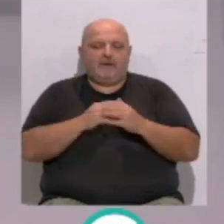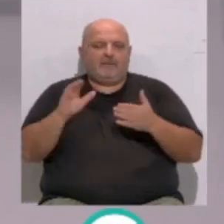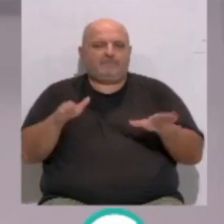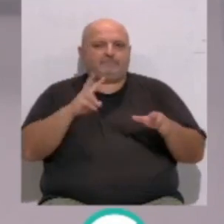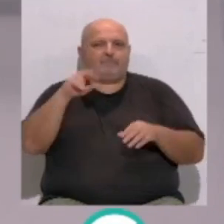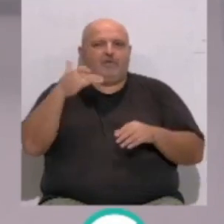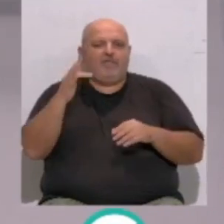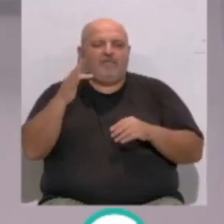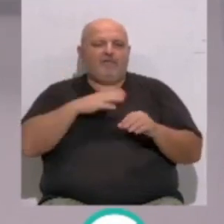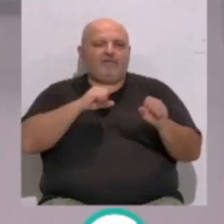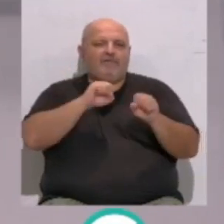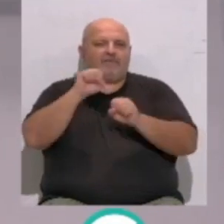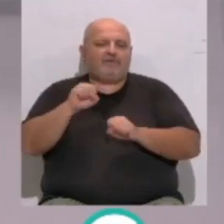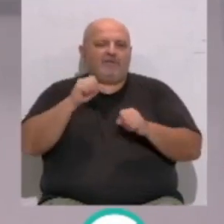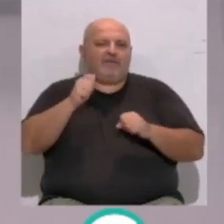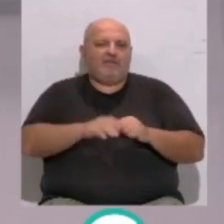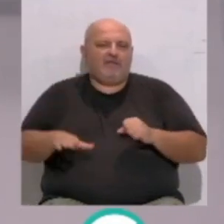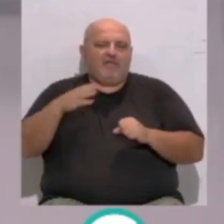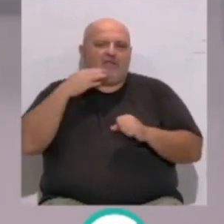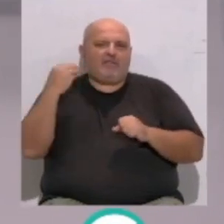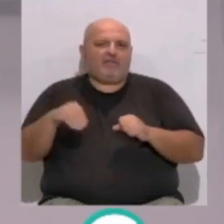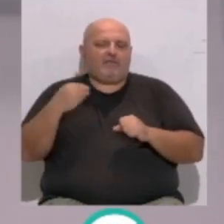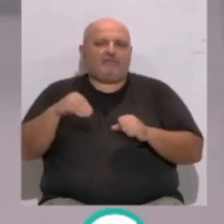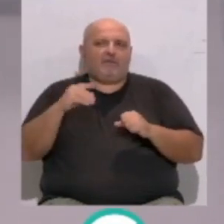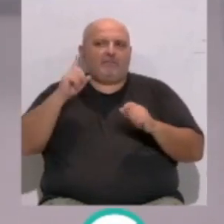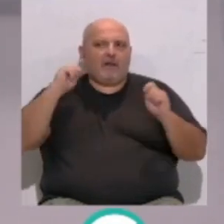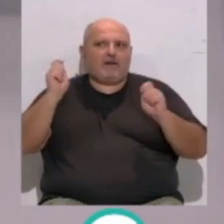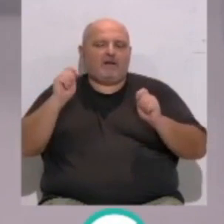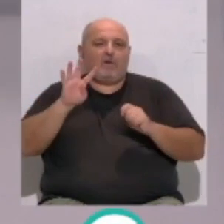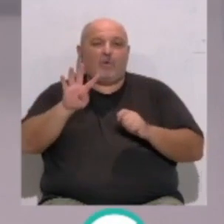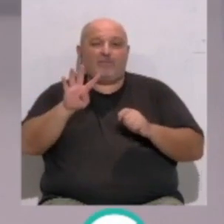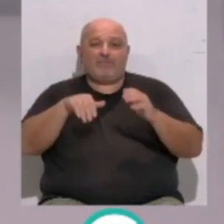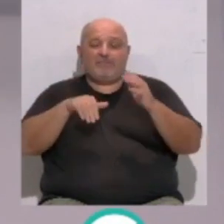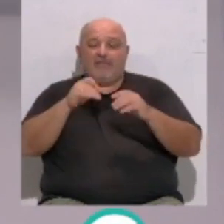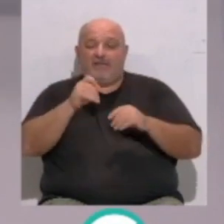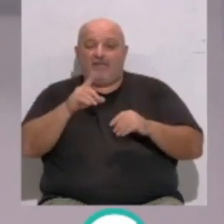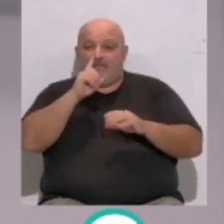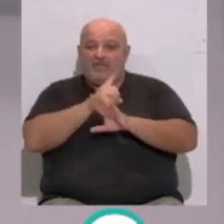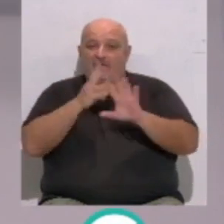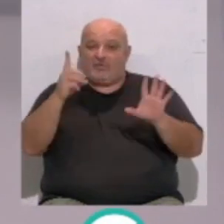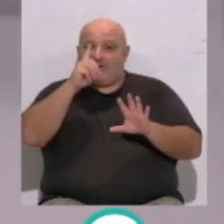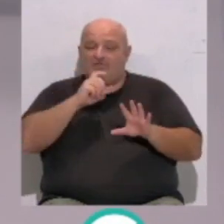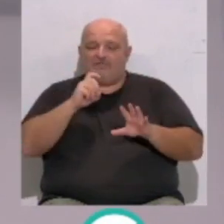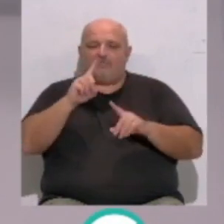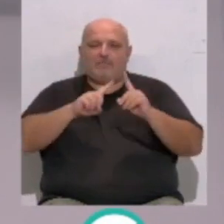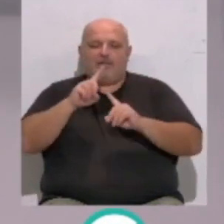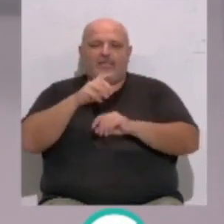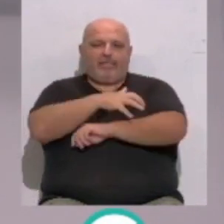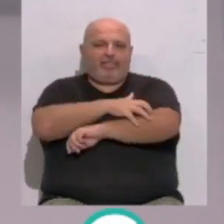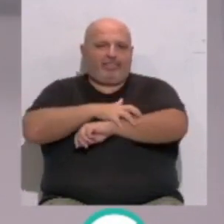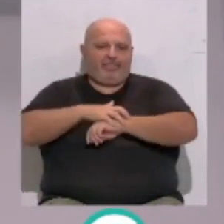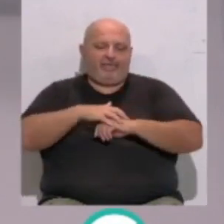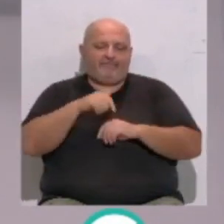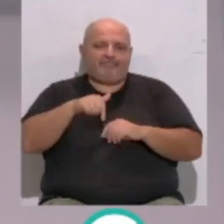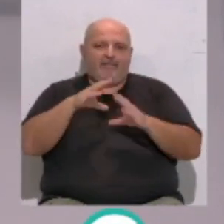UNICEF y el Defensor de la Infancia y de la Adolescencia alertan de que más de 4 de cada 10 menores de 18 años están en riesgo de pobreza en